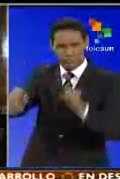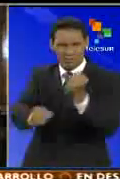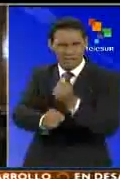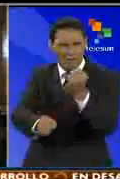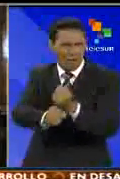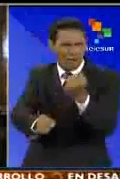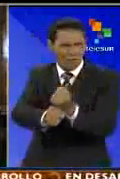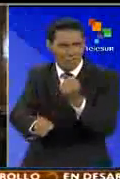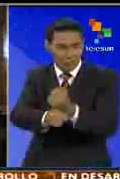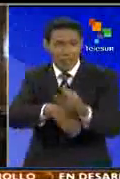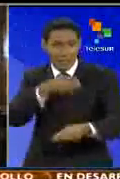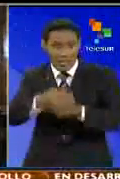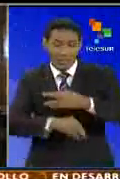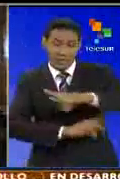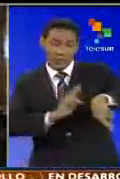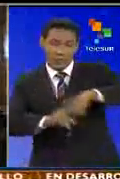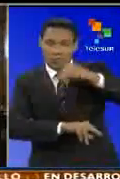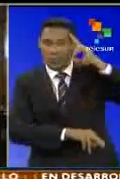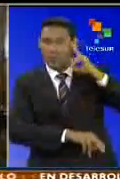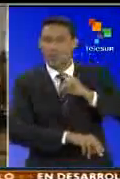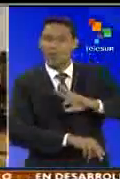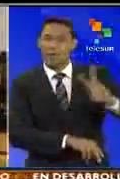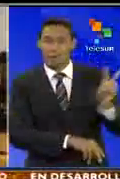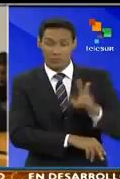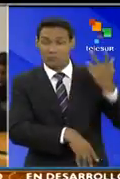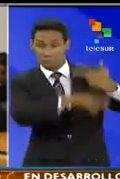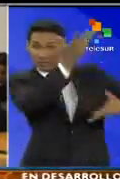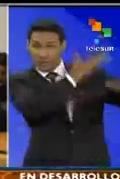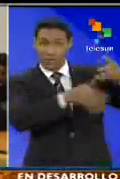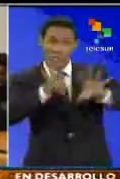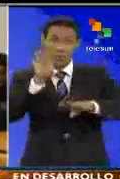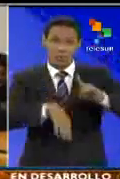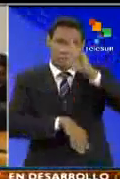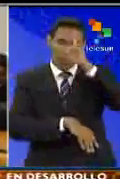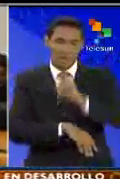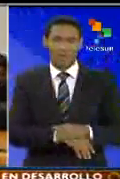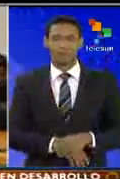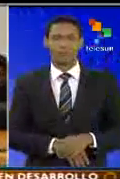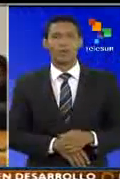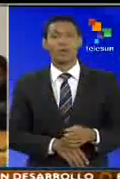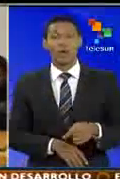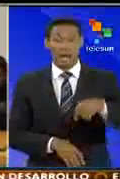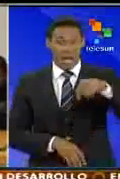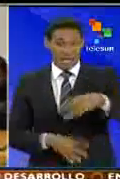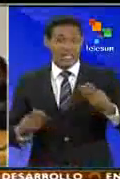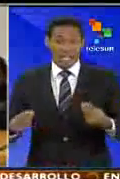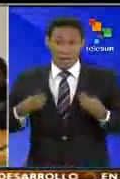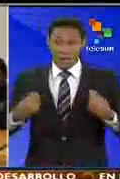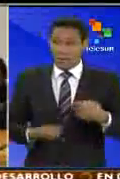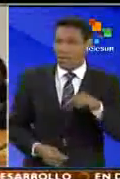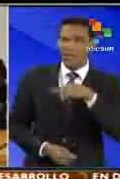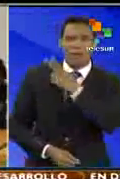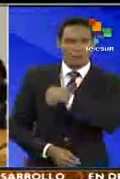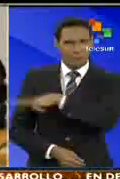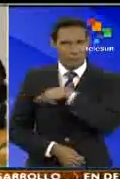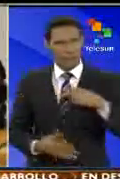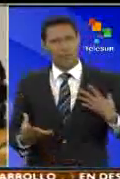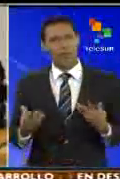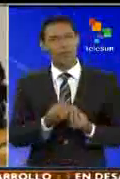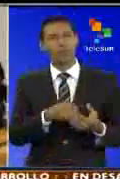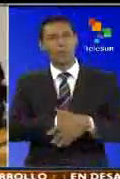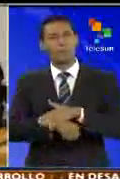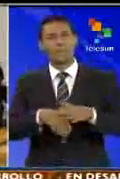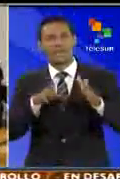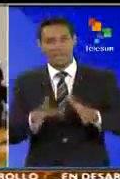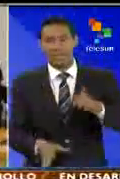viene realizando nuestra revolución bolivariana desde hace 14 años. Estamos sosteniendo esta conversación en vivo desde Ginebra, Suiza, con la ministra del Poder Popular para